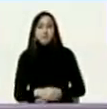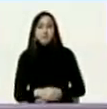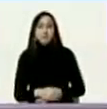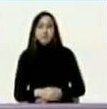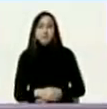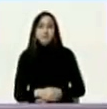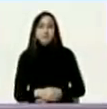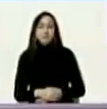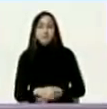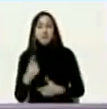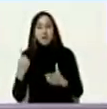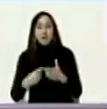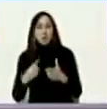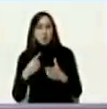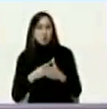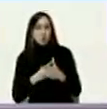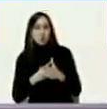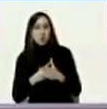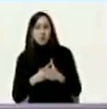entonces